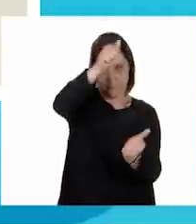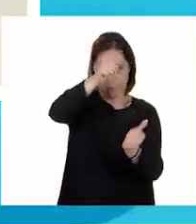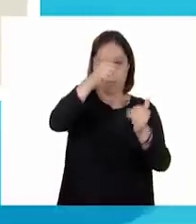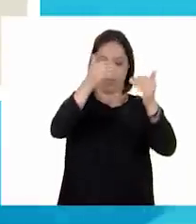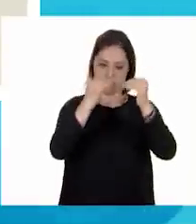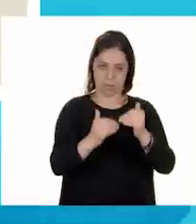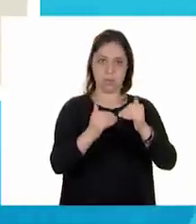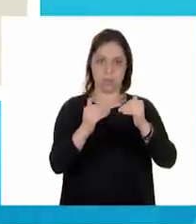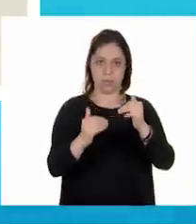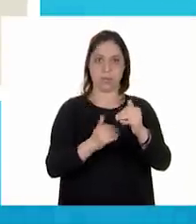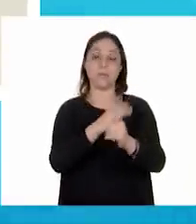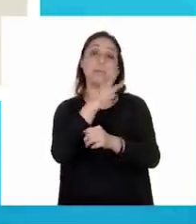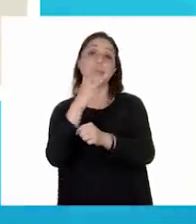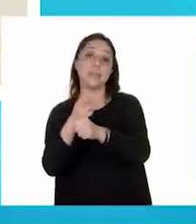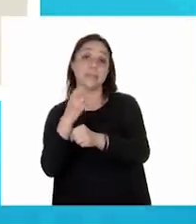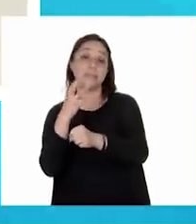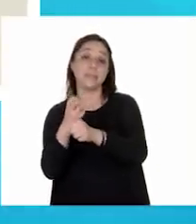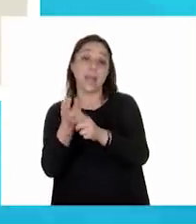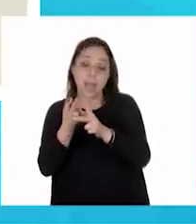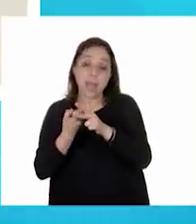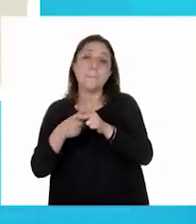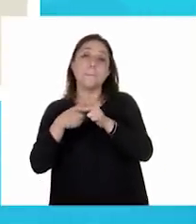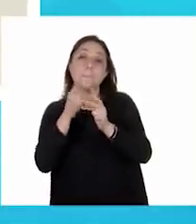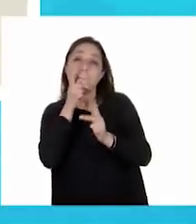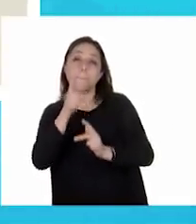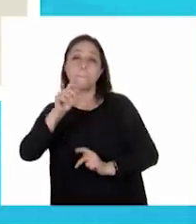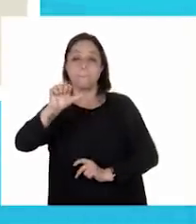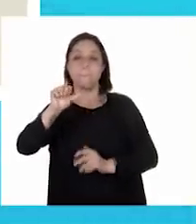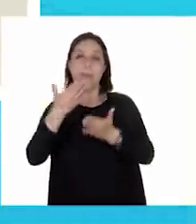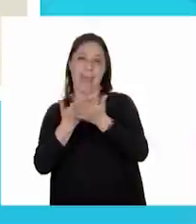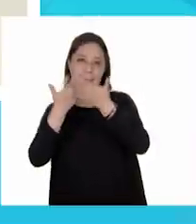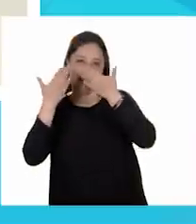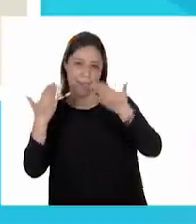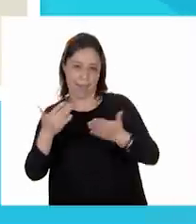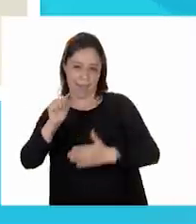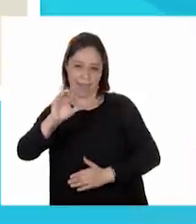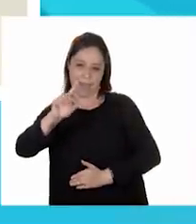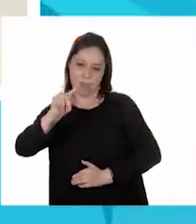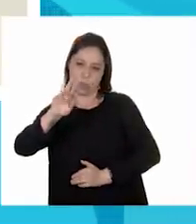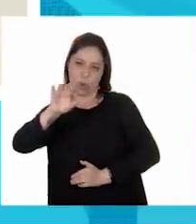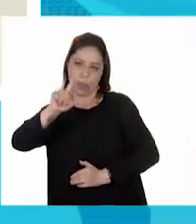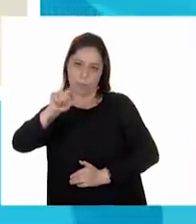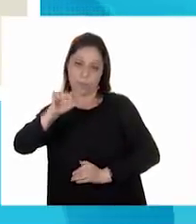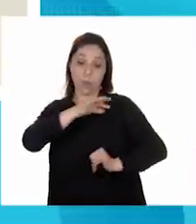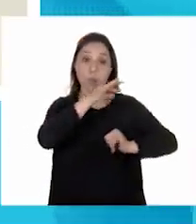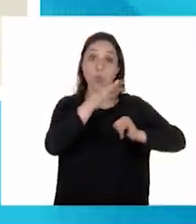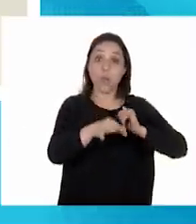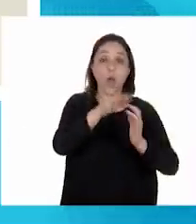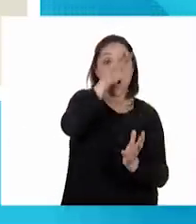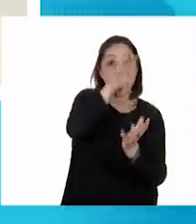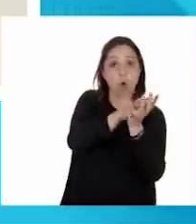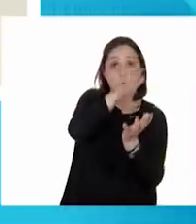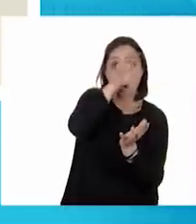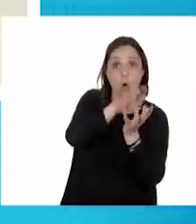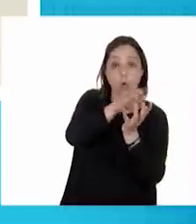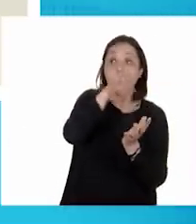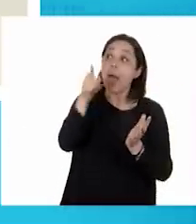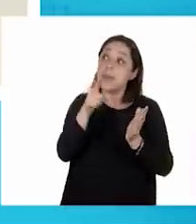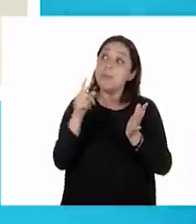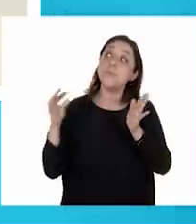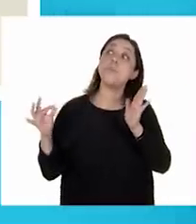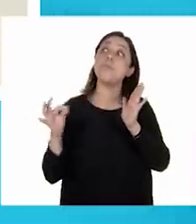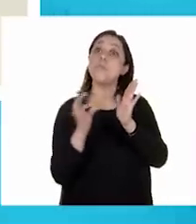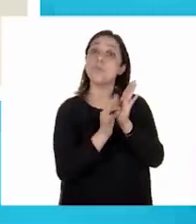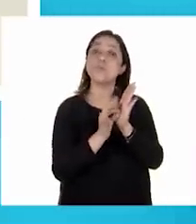párrafo tiene la palabra al principio? Actualmente. ¿Y termina con la palabra? Cocodrilo. ¿Y termina ahí sí con un